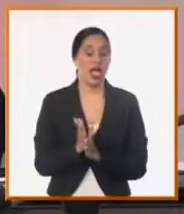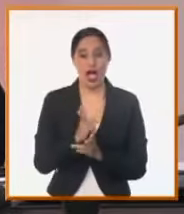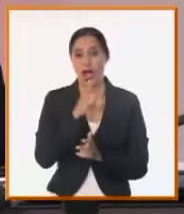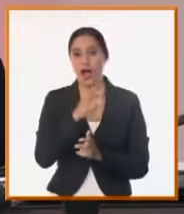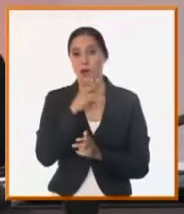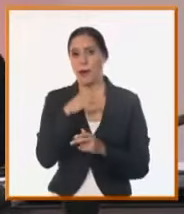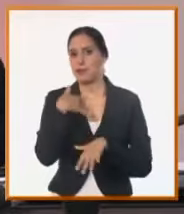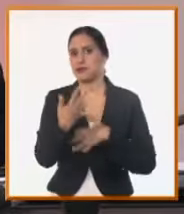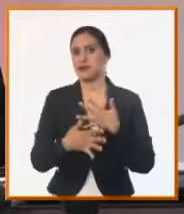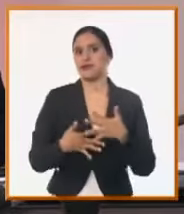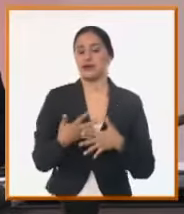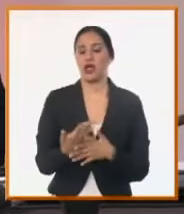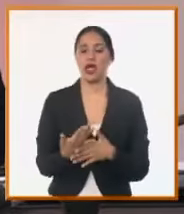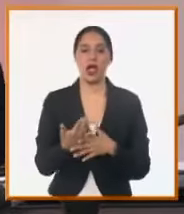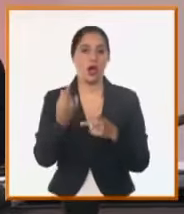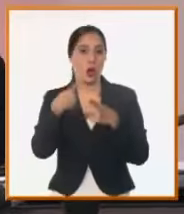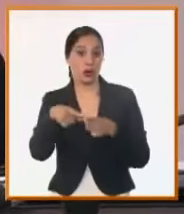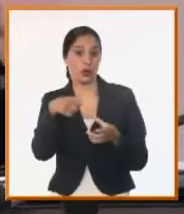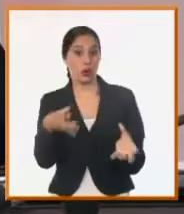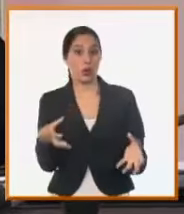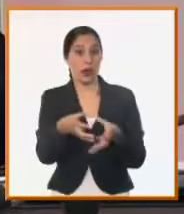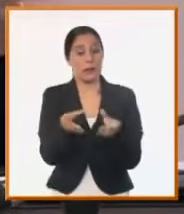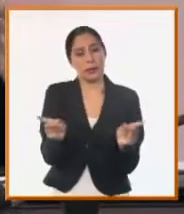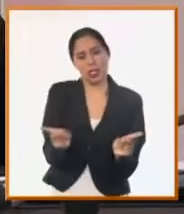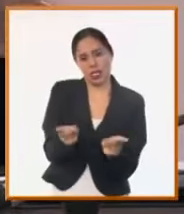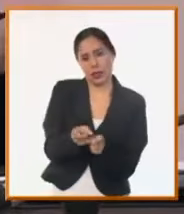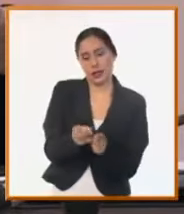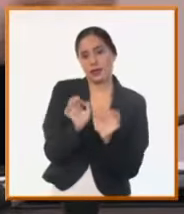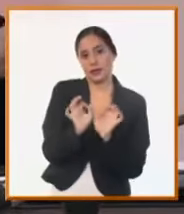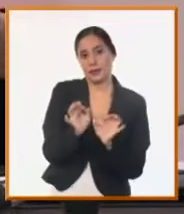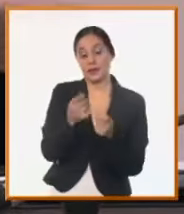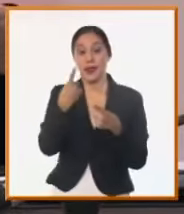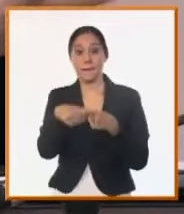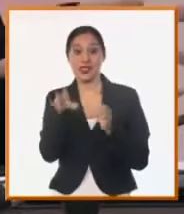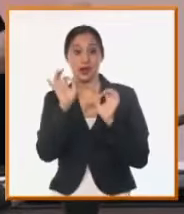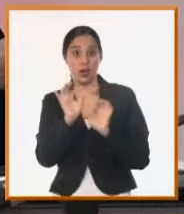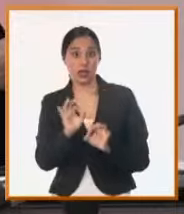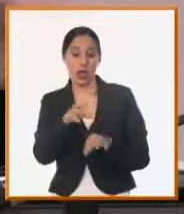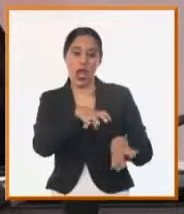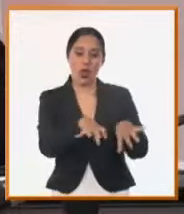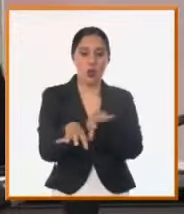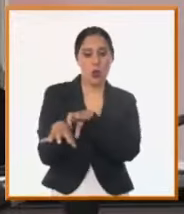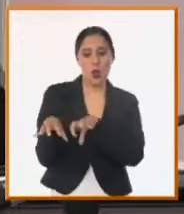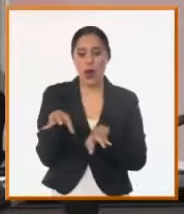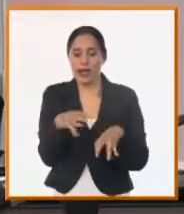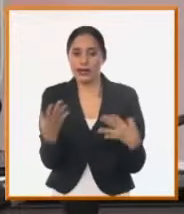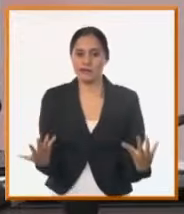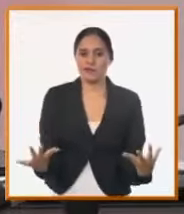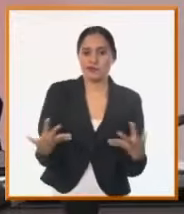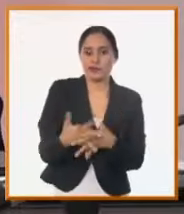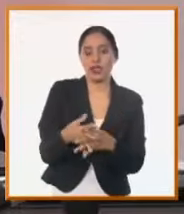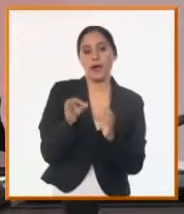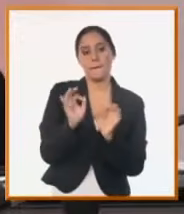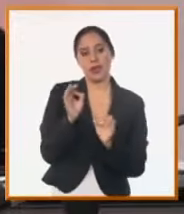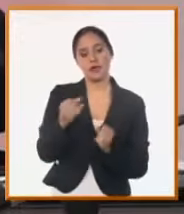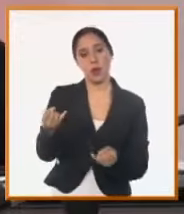agua, en otros lugares con menos, pero, evidentemente, hacia estos lugares apuntan y coinciden con lo que ustedes nos planteaban ayer. Bueno,